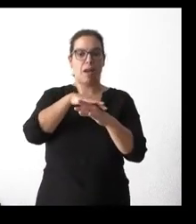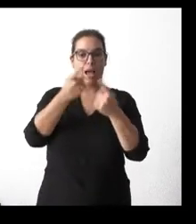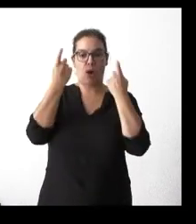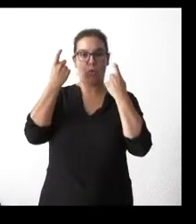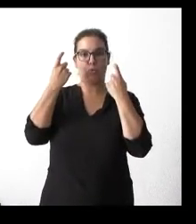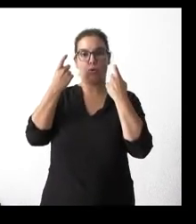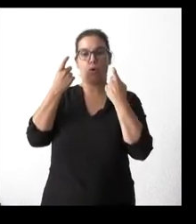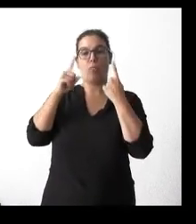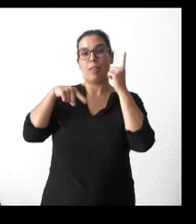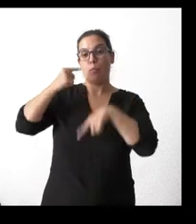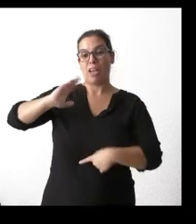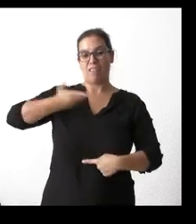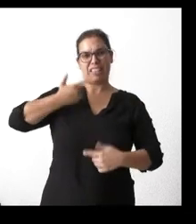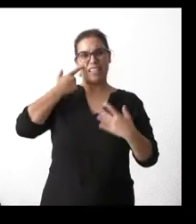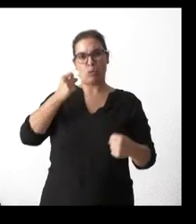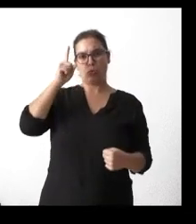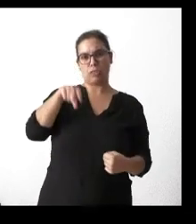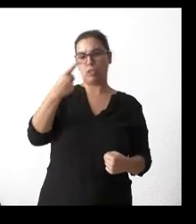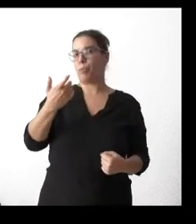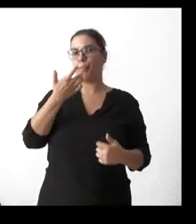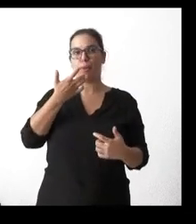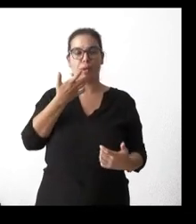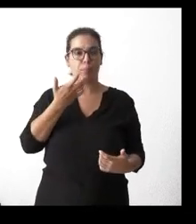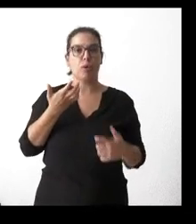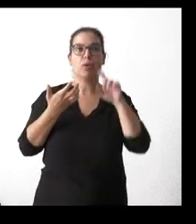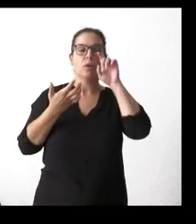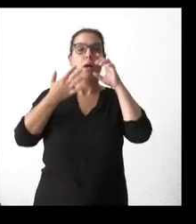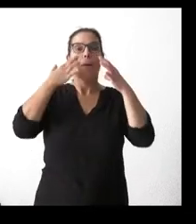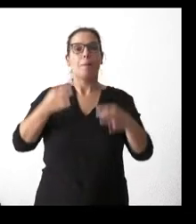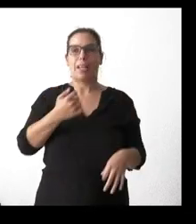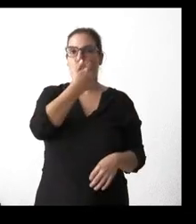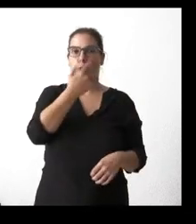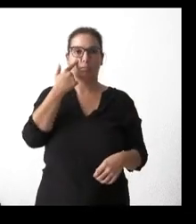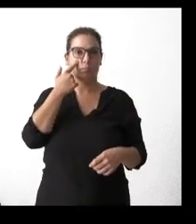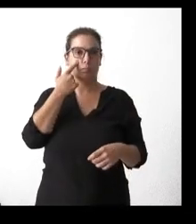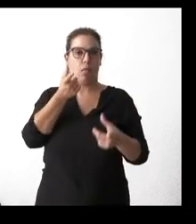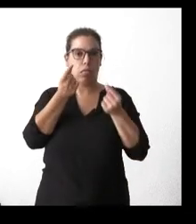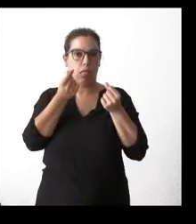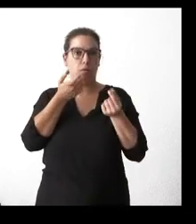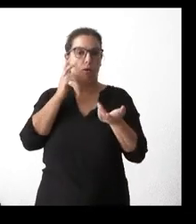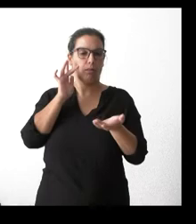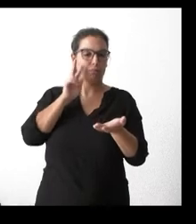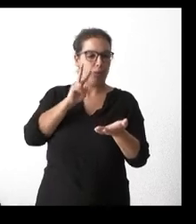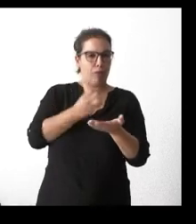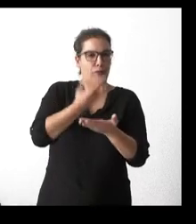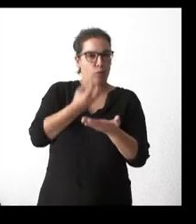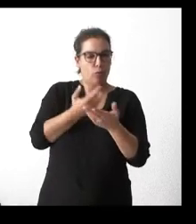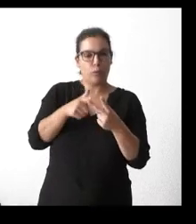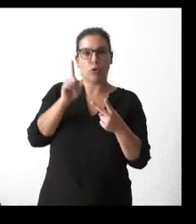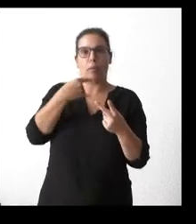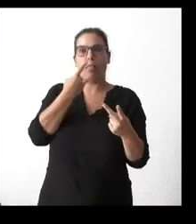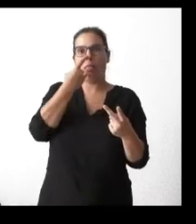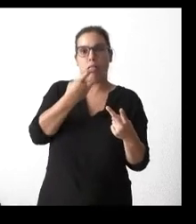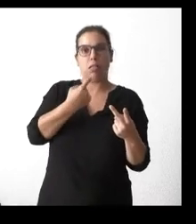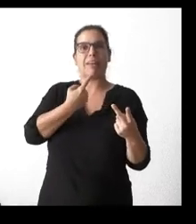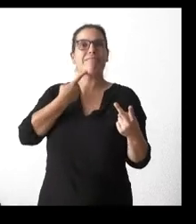consecuencias en su salud. Me refiero a la posibilidad de riesgos oftalmológicos para los menores o incluso de adicción. Gracias.